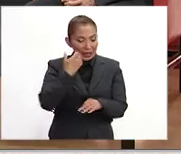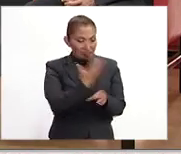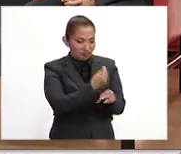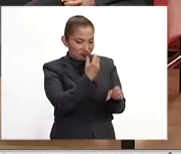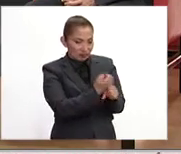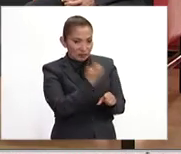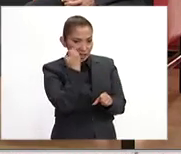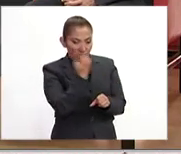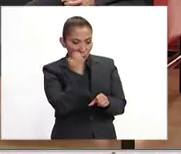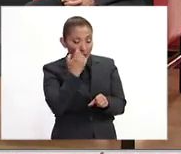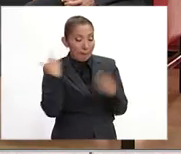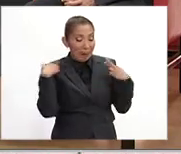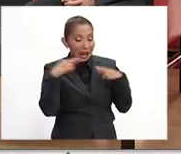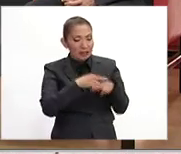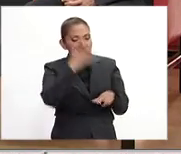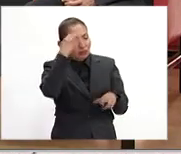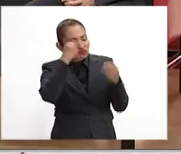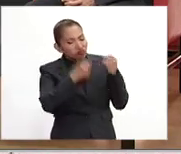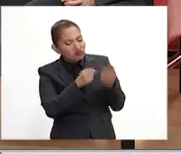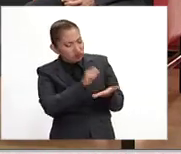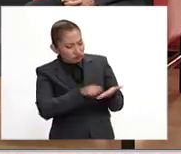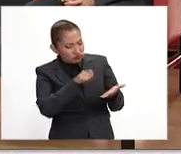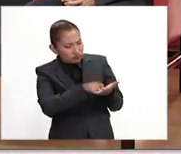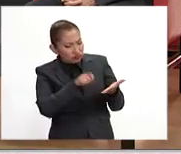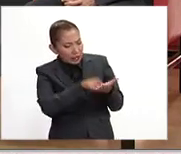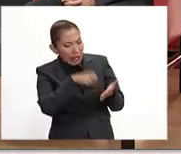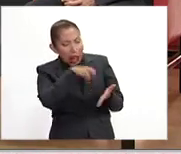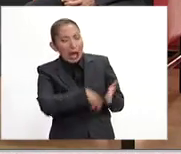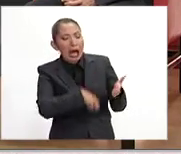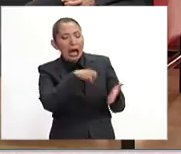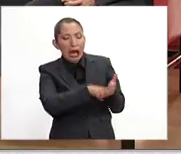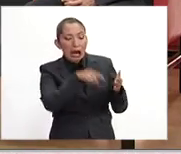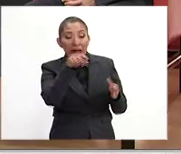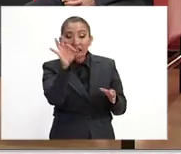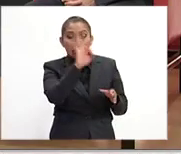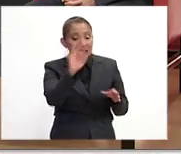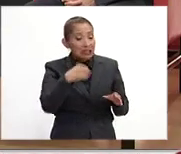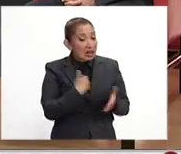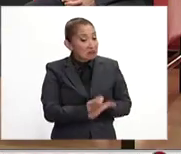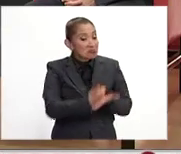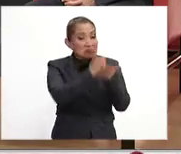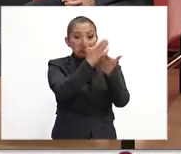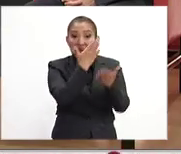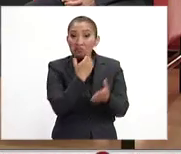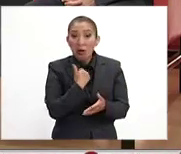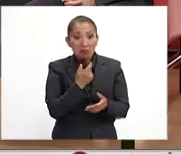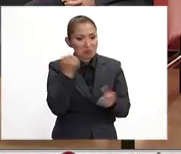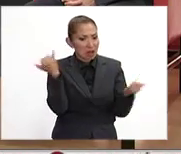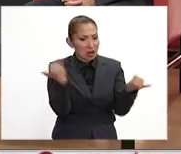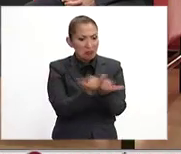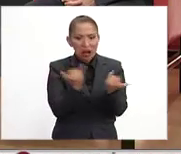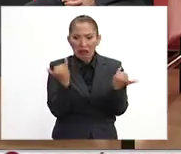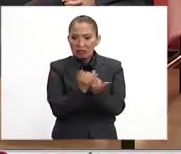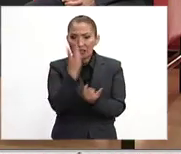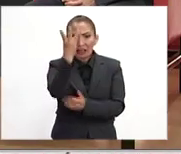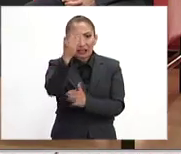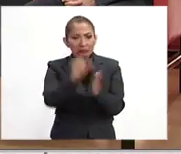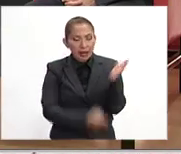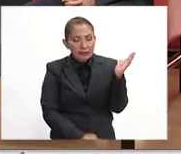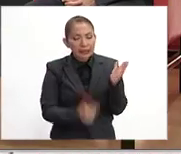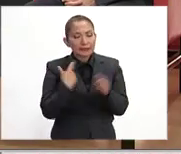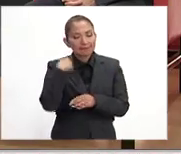aula, capacitación para el docente. Y finalmente, si estas cosas no han logrado resolver el problema en un plazo de dos o tres meses,